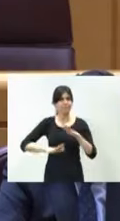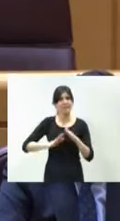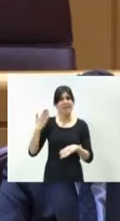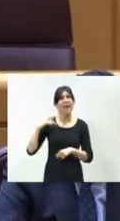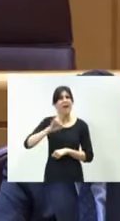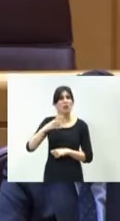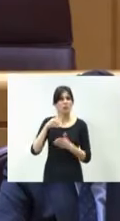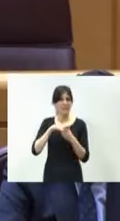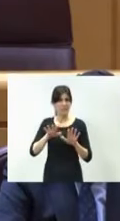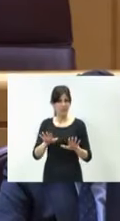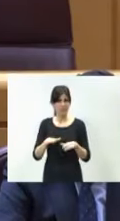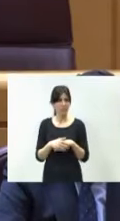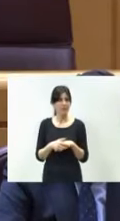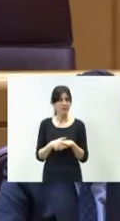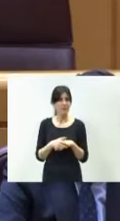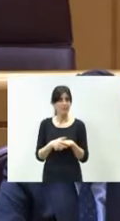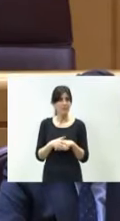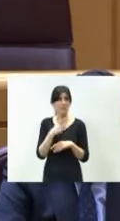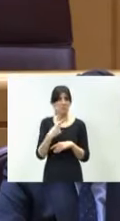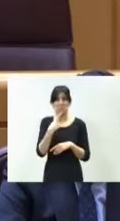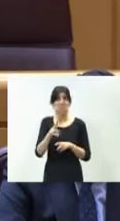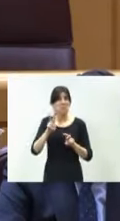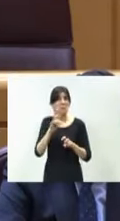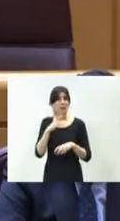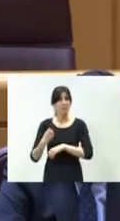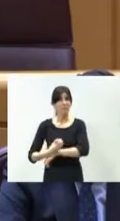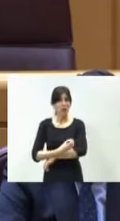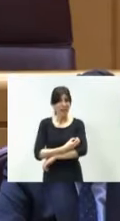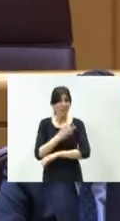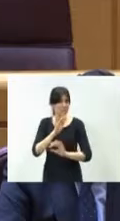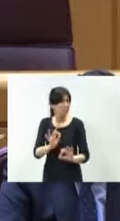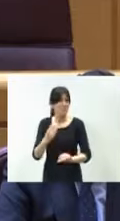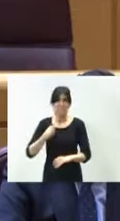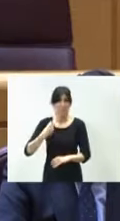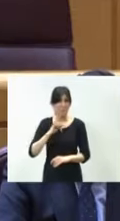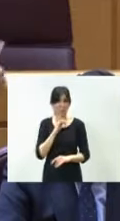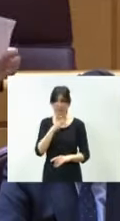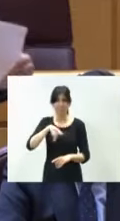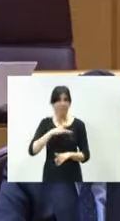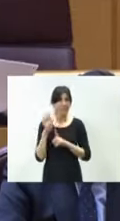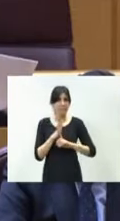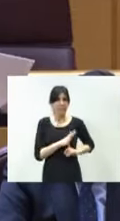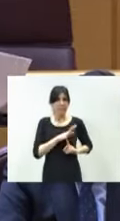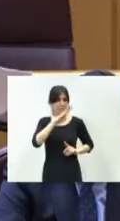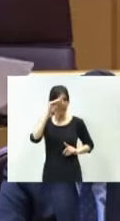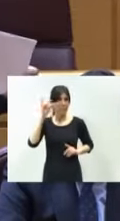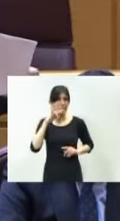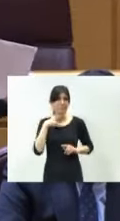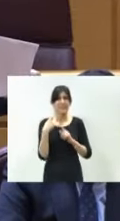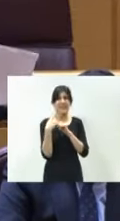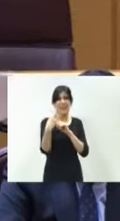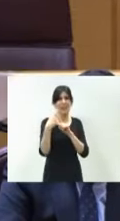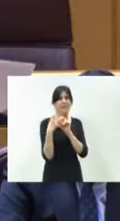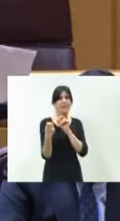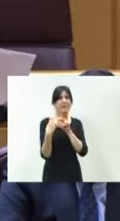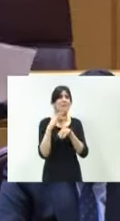2010. ¿Quiere que hablemos de ferrocarril? Pues, otro tanto de lo mismo. Nos dejan fuera del eje estratégico del corredor